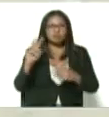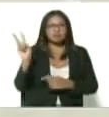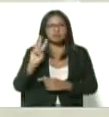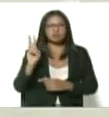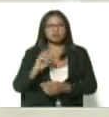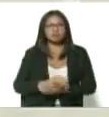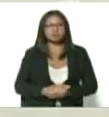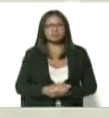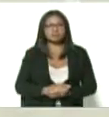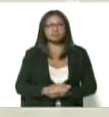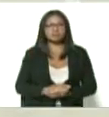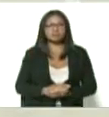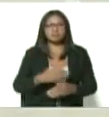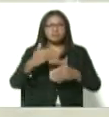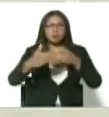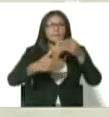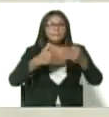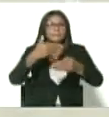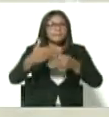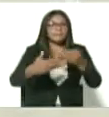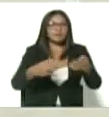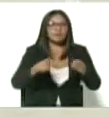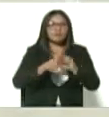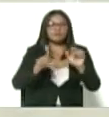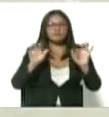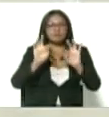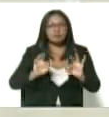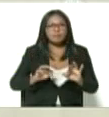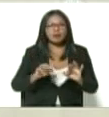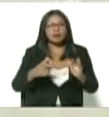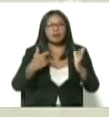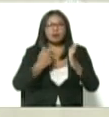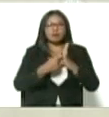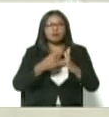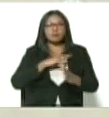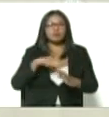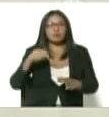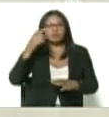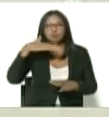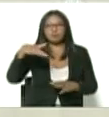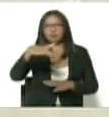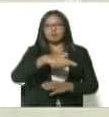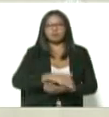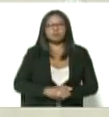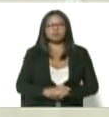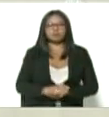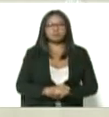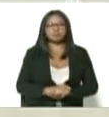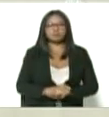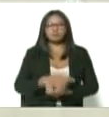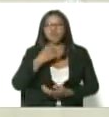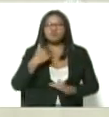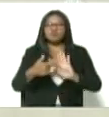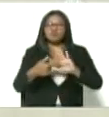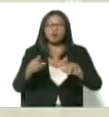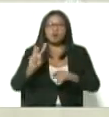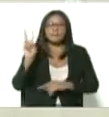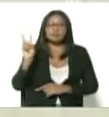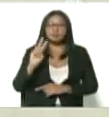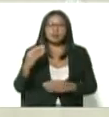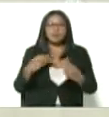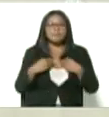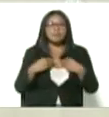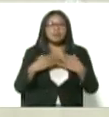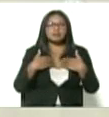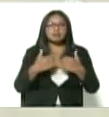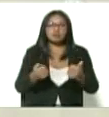han venido recomendando las vacunas más seguras para nuestro pueblo no es poner a Venezuela ni la vida ni la